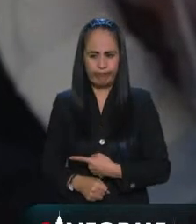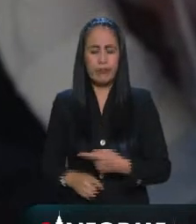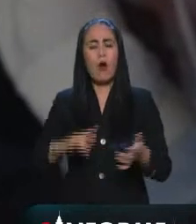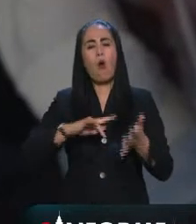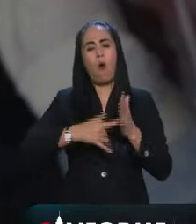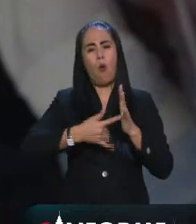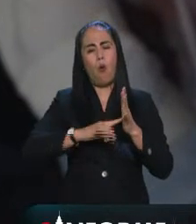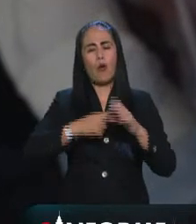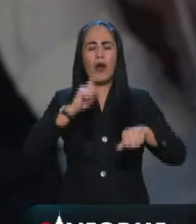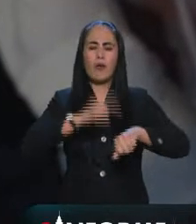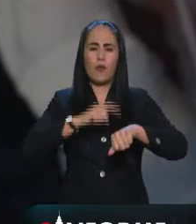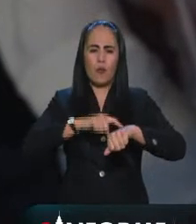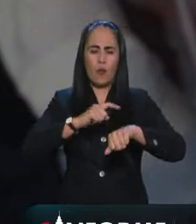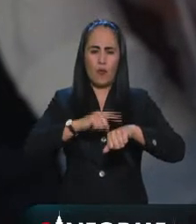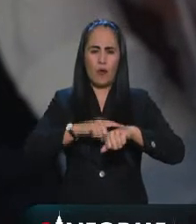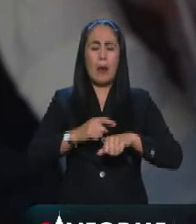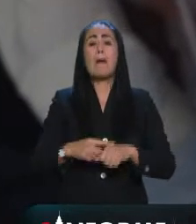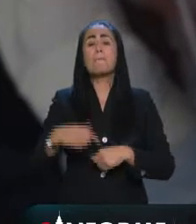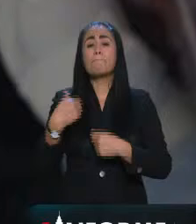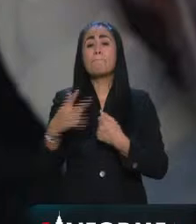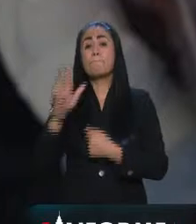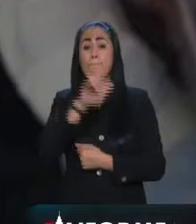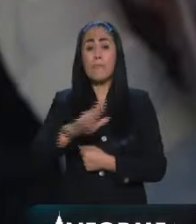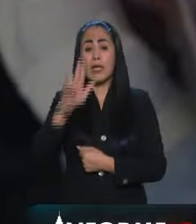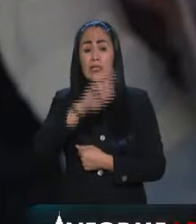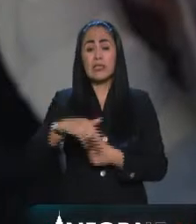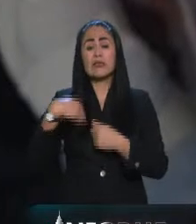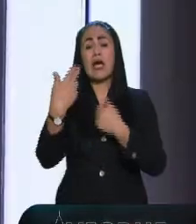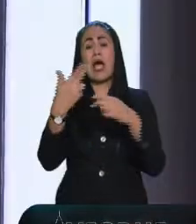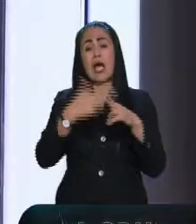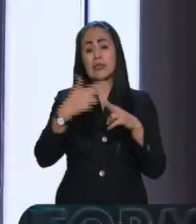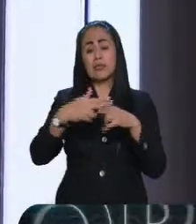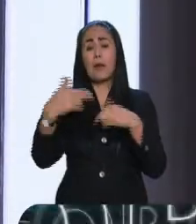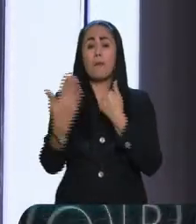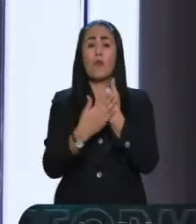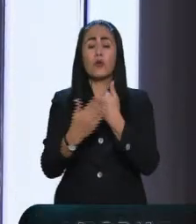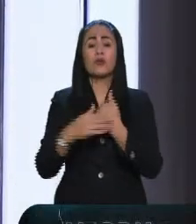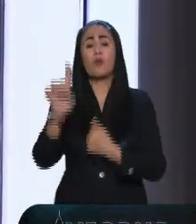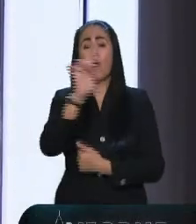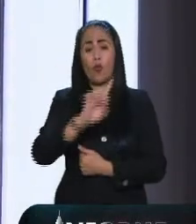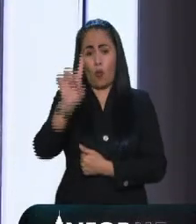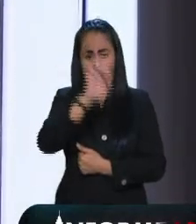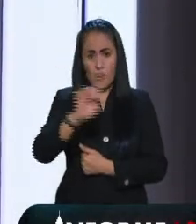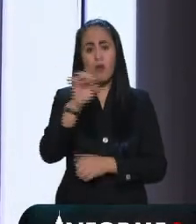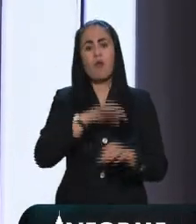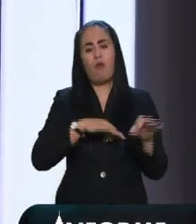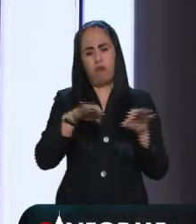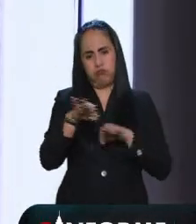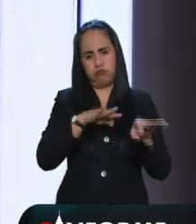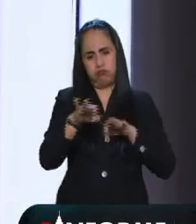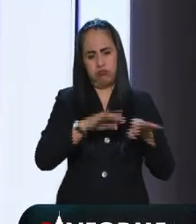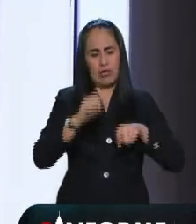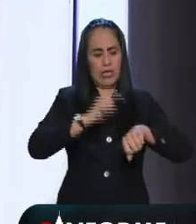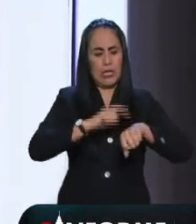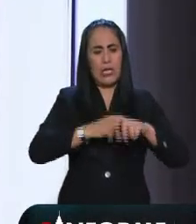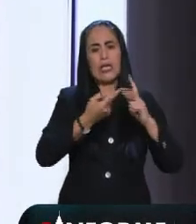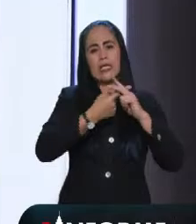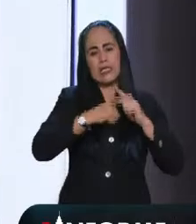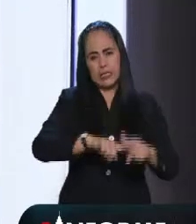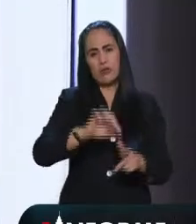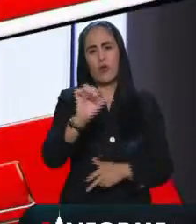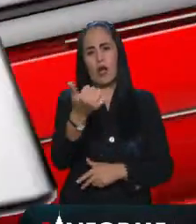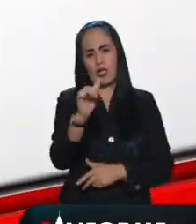de atención a partir de este martes y hasta el domingo, o sea, de martes a domingo van a estar operando a partir de las 11 horas de la mañana.